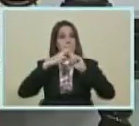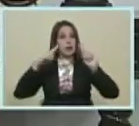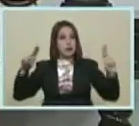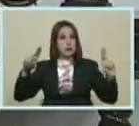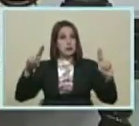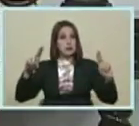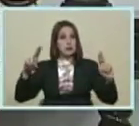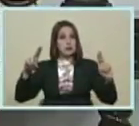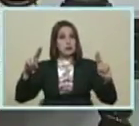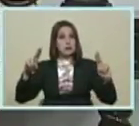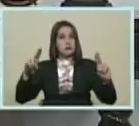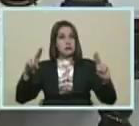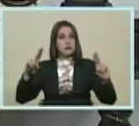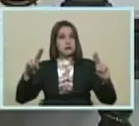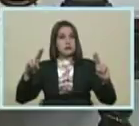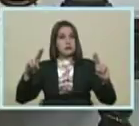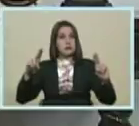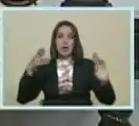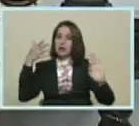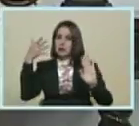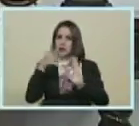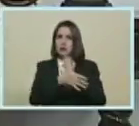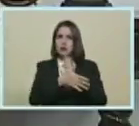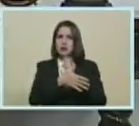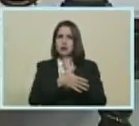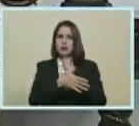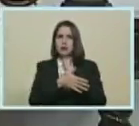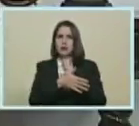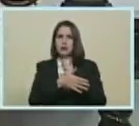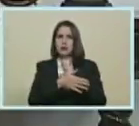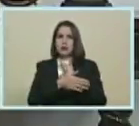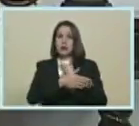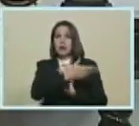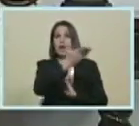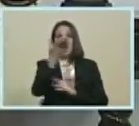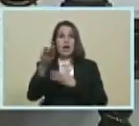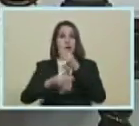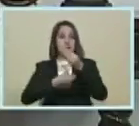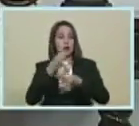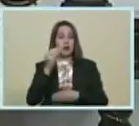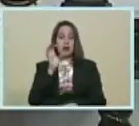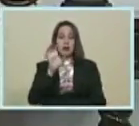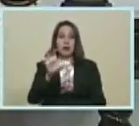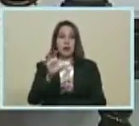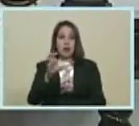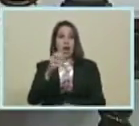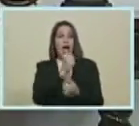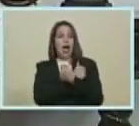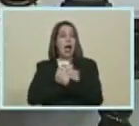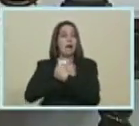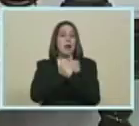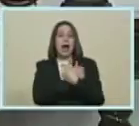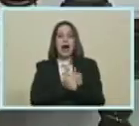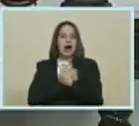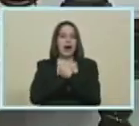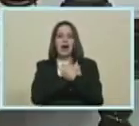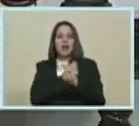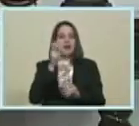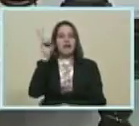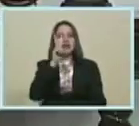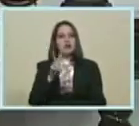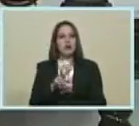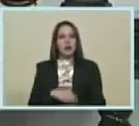A La situación Que amerita Nuestra patria Amada Nuestra amada